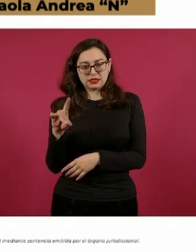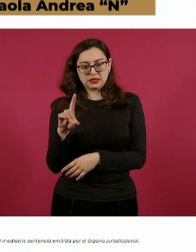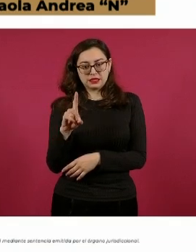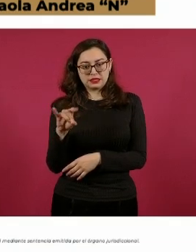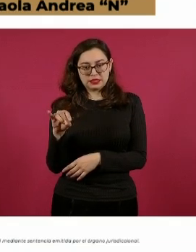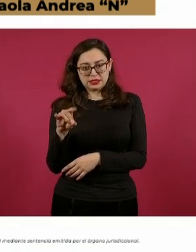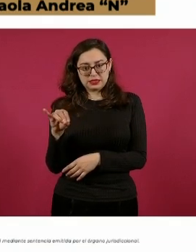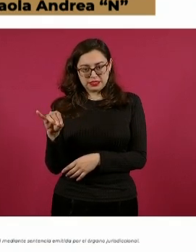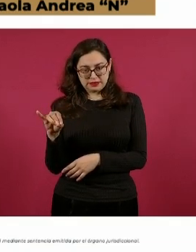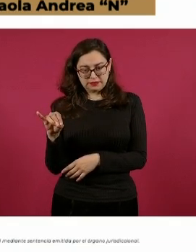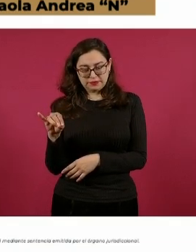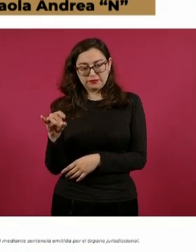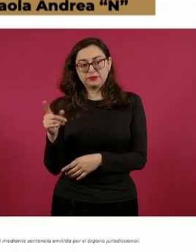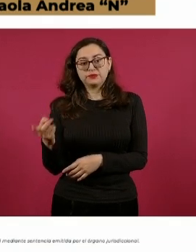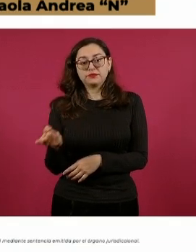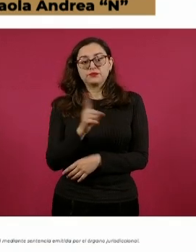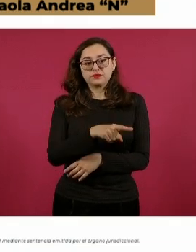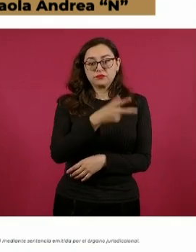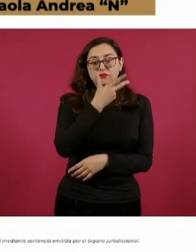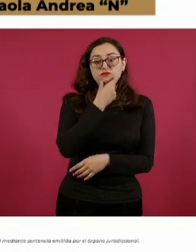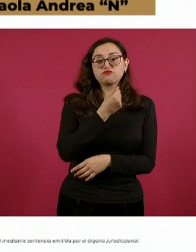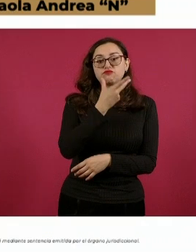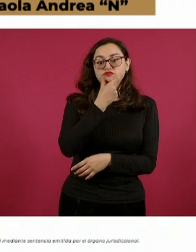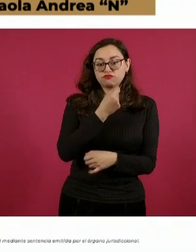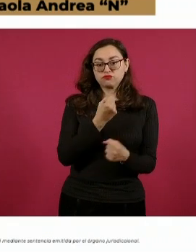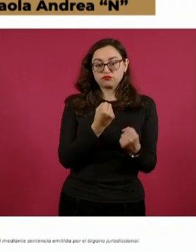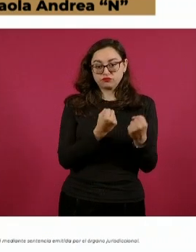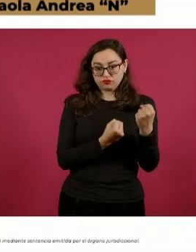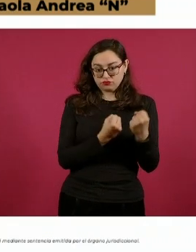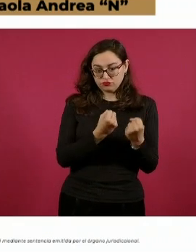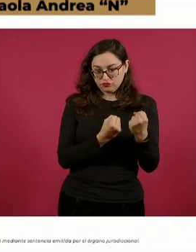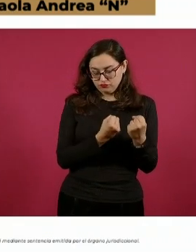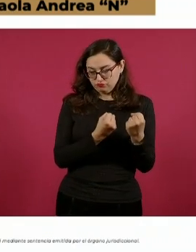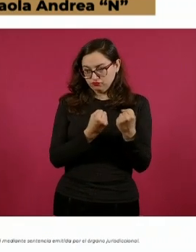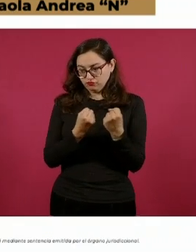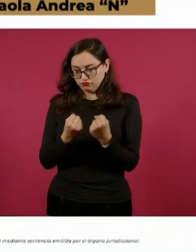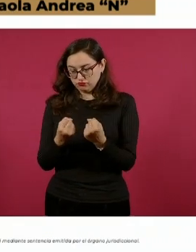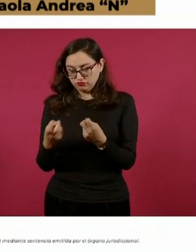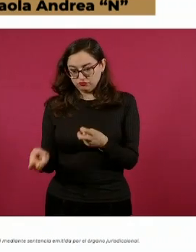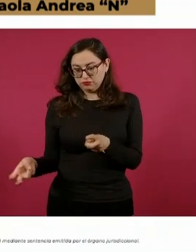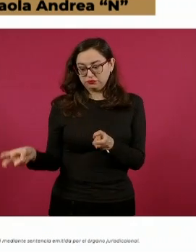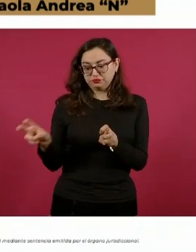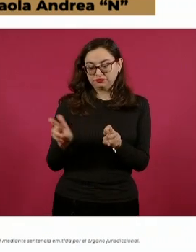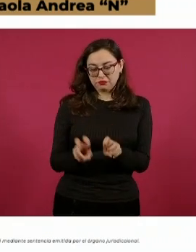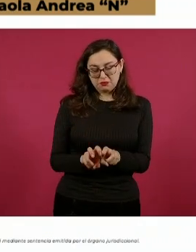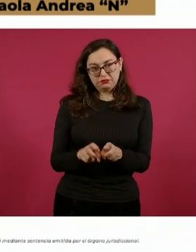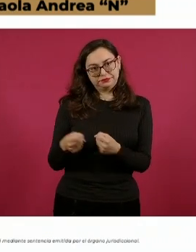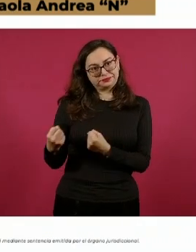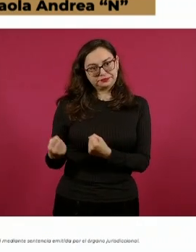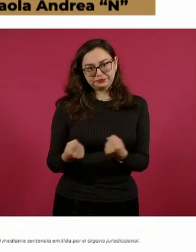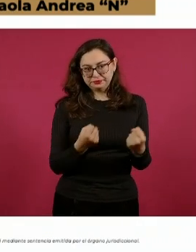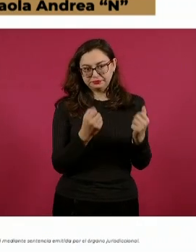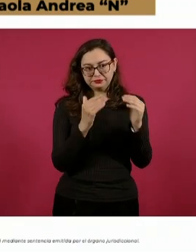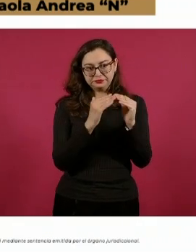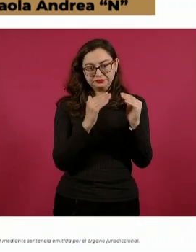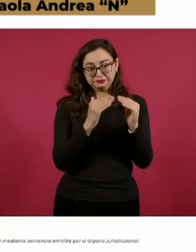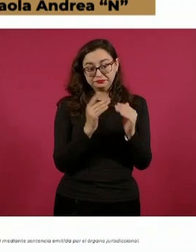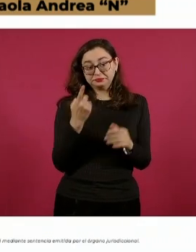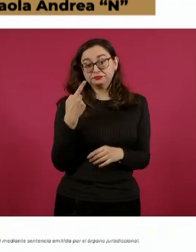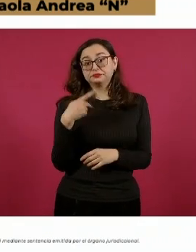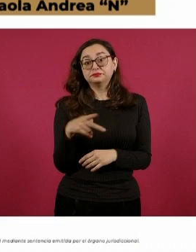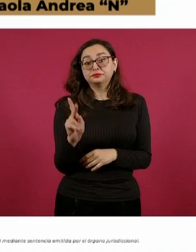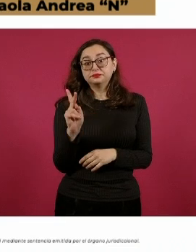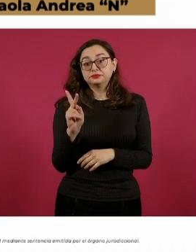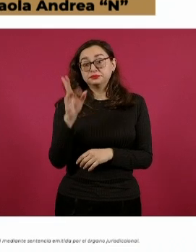unidad que conducía el hoy detenido para regresar a su domicilio. Sin embargo, el día jueves, Paola